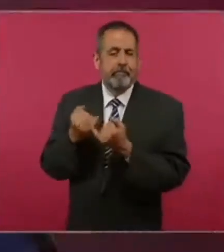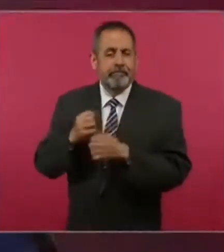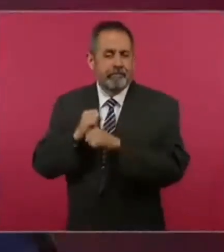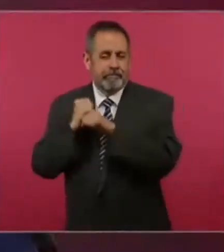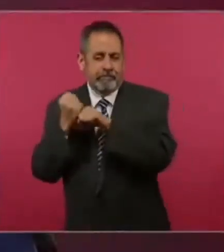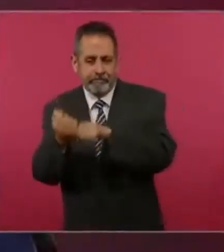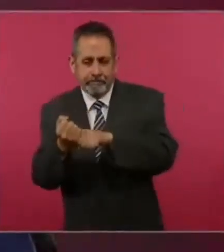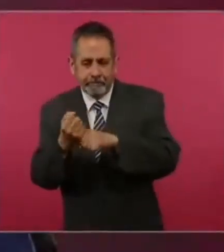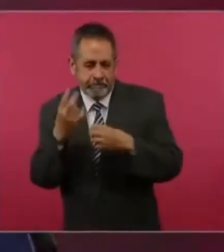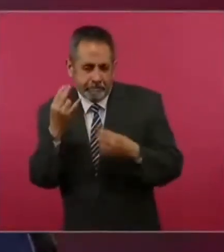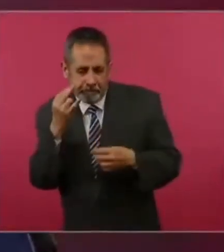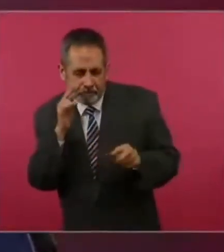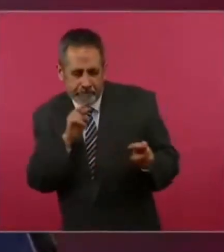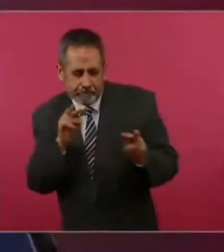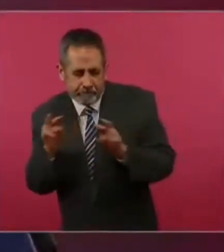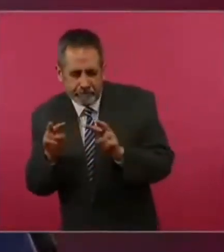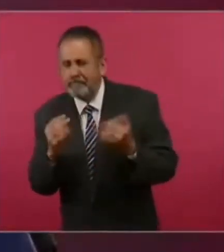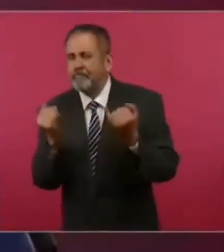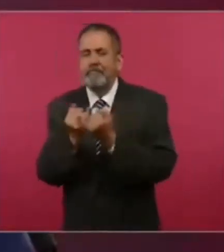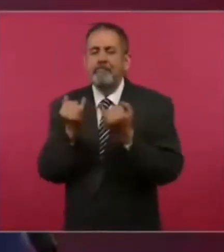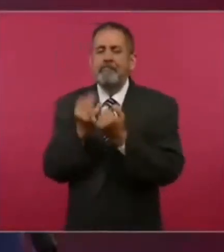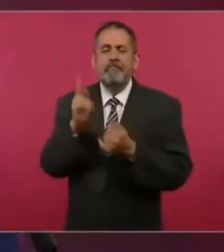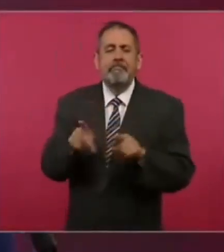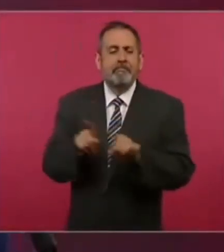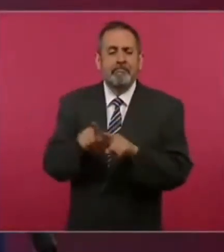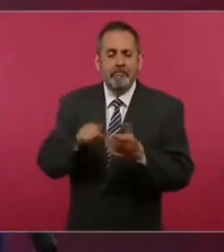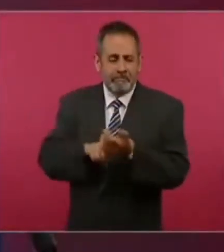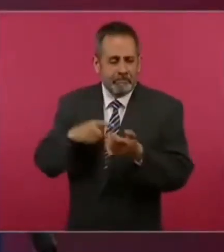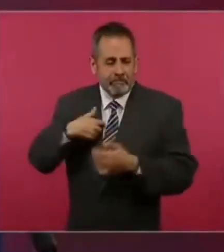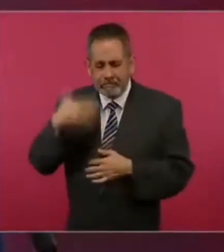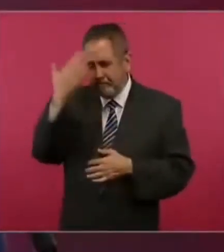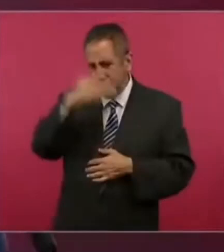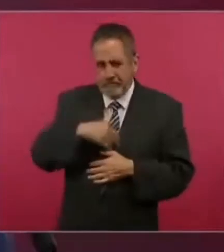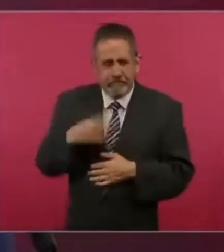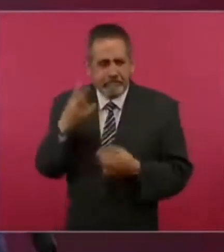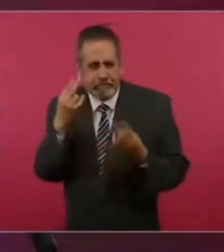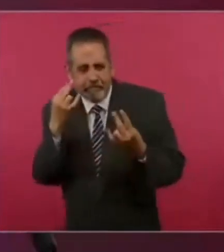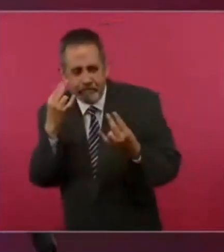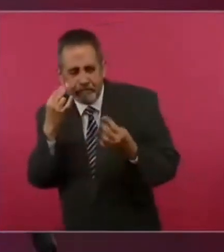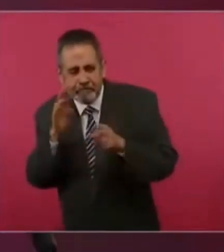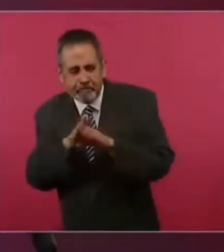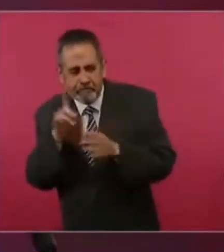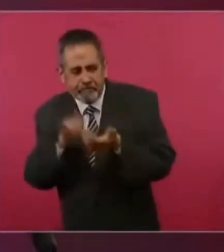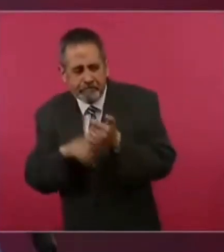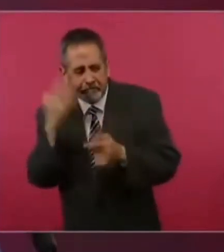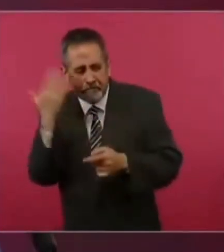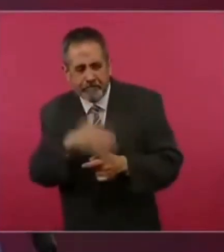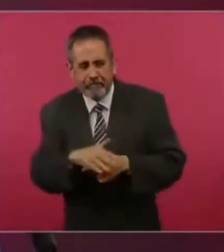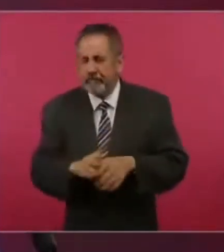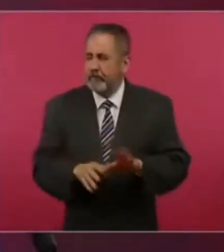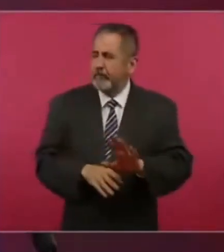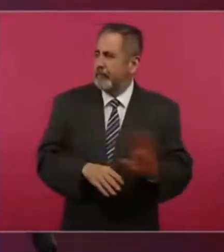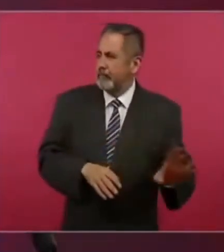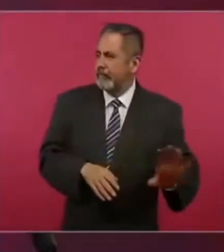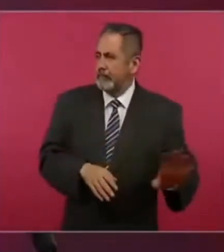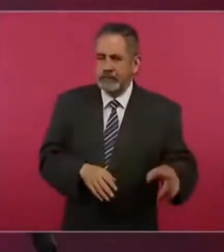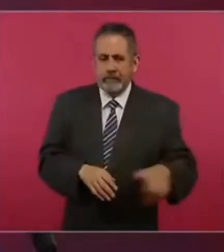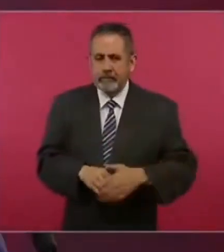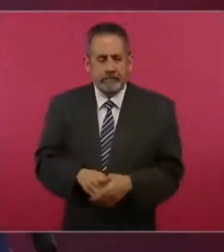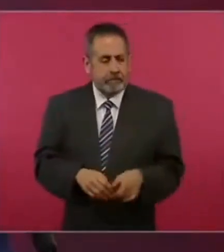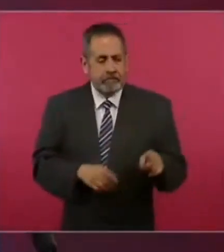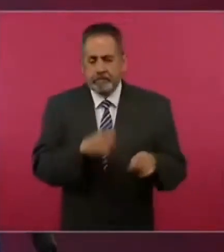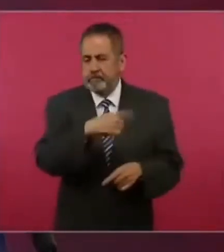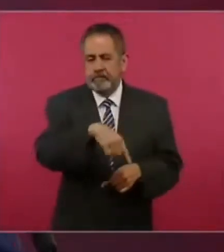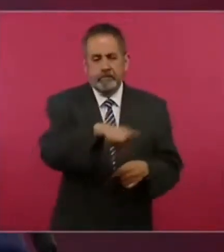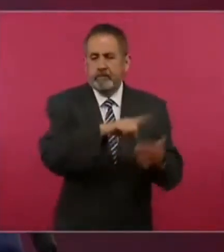que sí sabemos que están muy